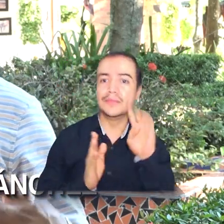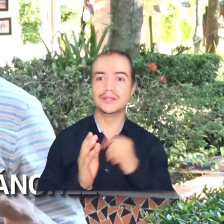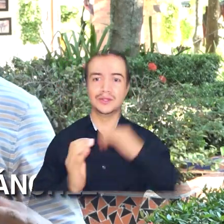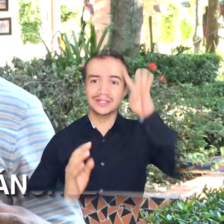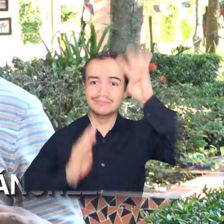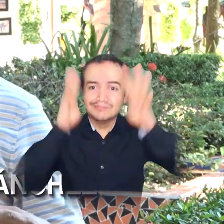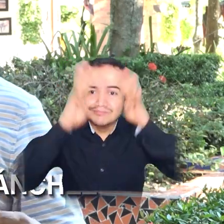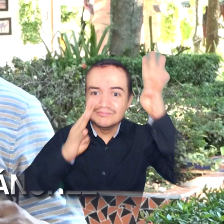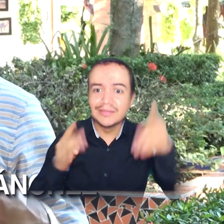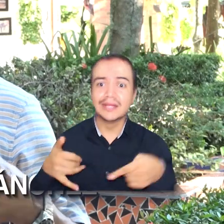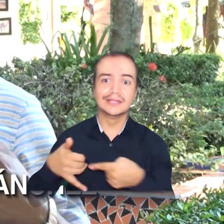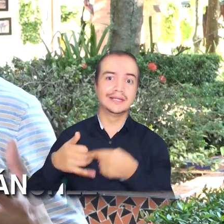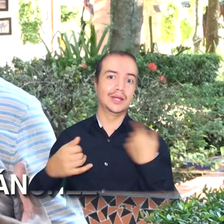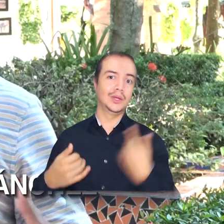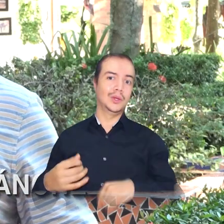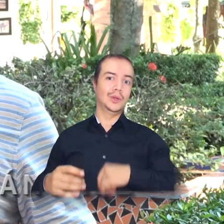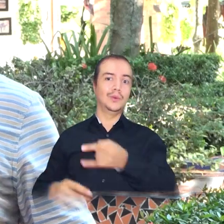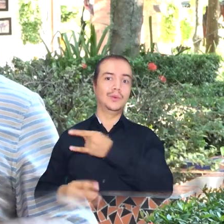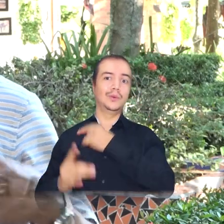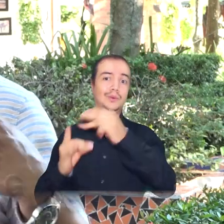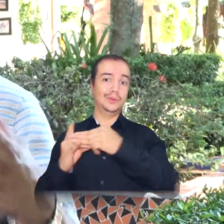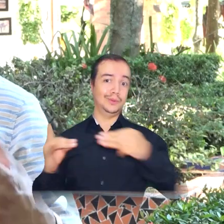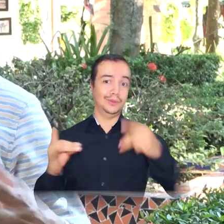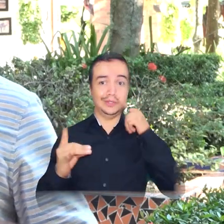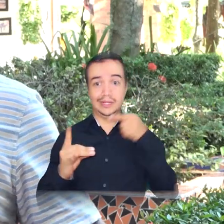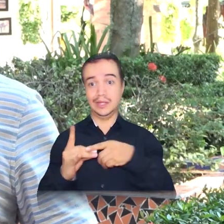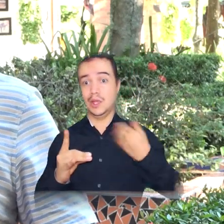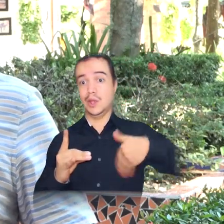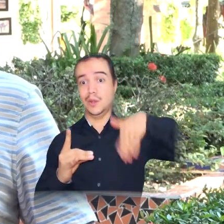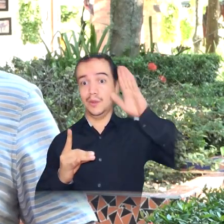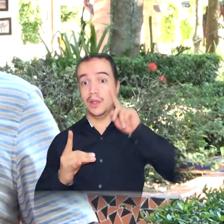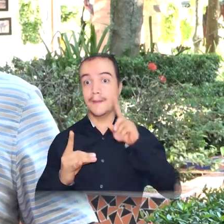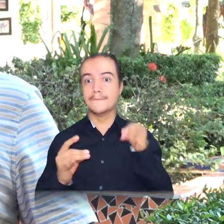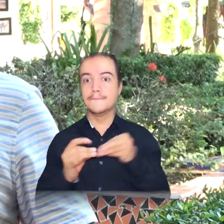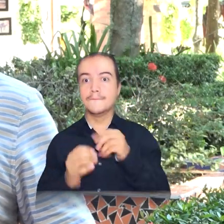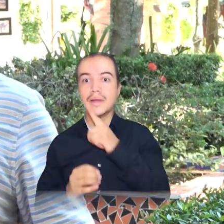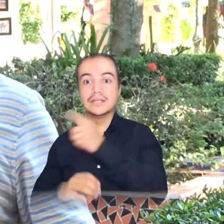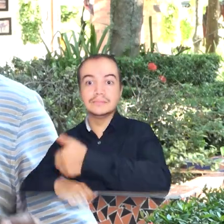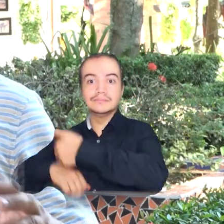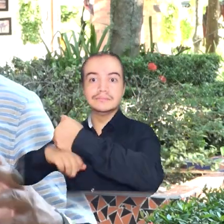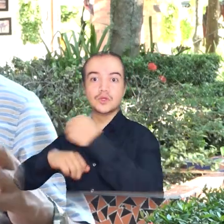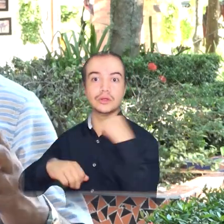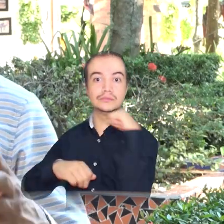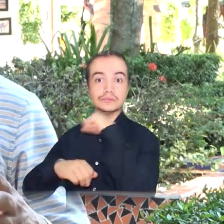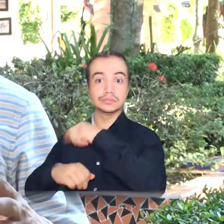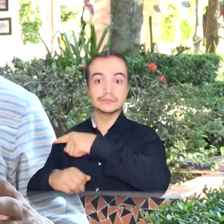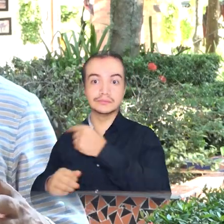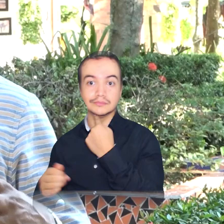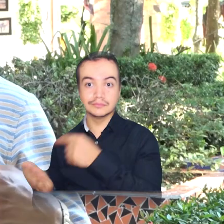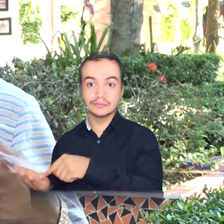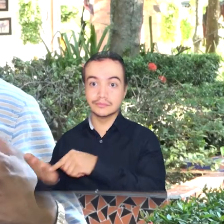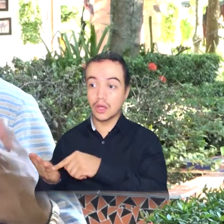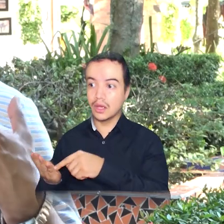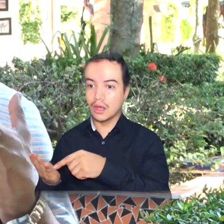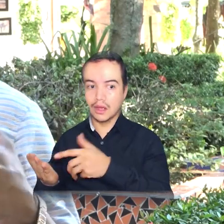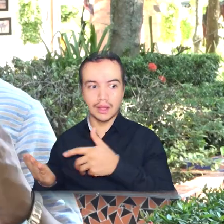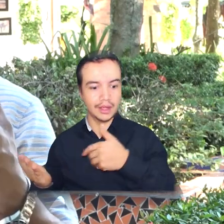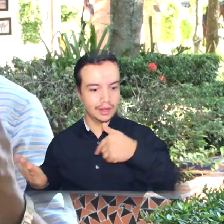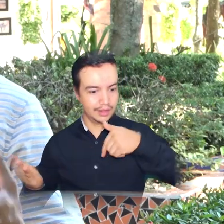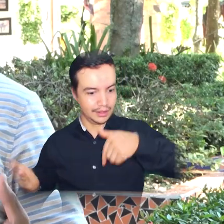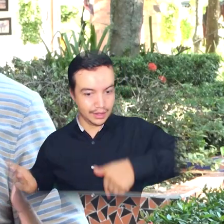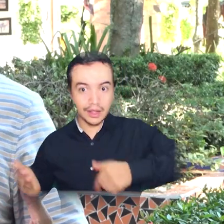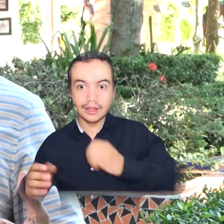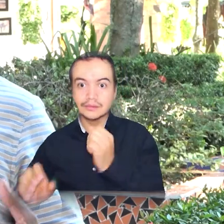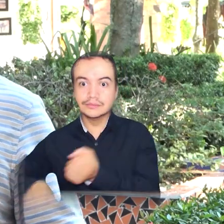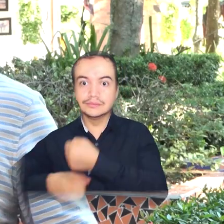emprendimiento, en materia de innovación. Empezamos a buscar este lado y que el doctor Pablo Vera nos pusiera a disposición